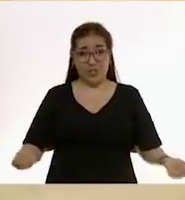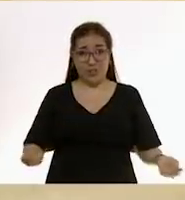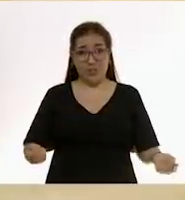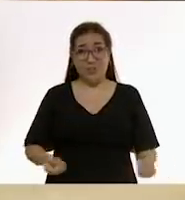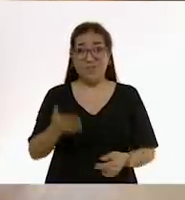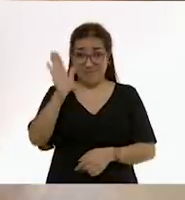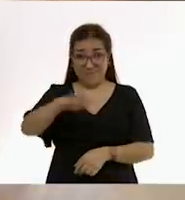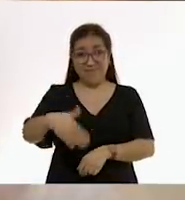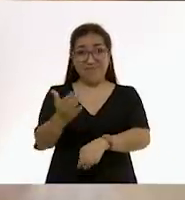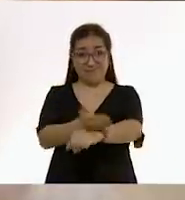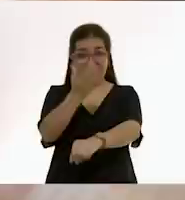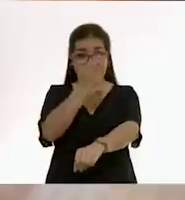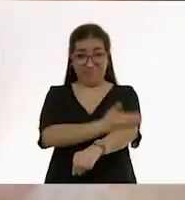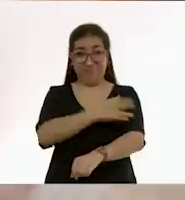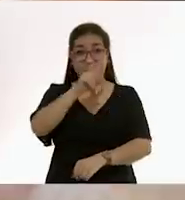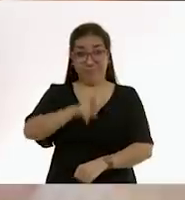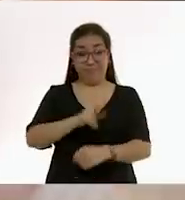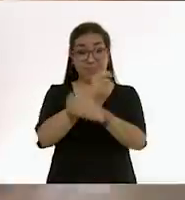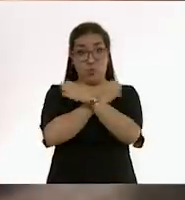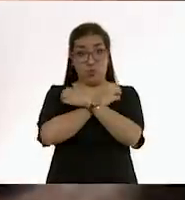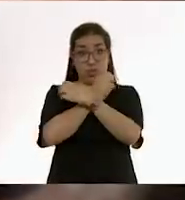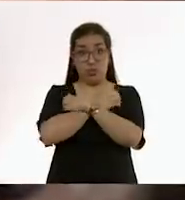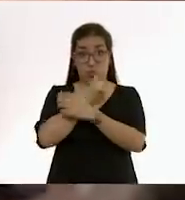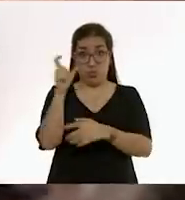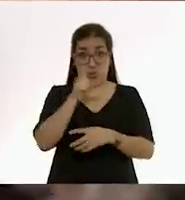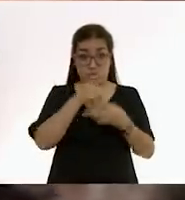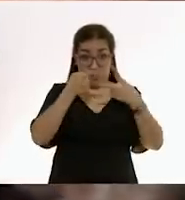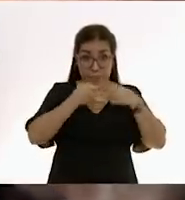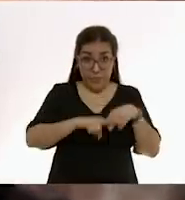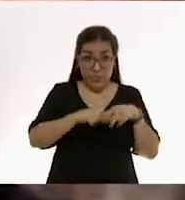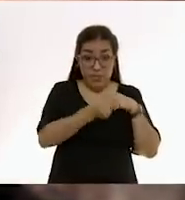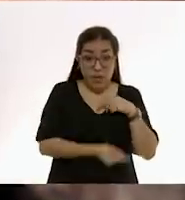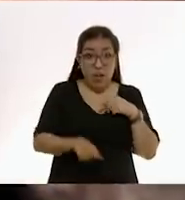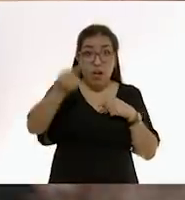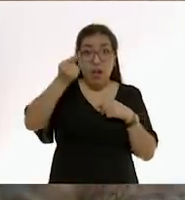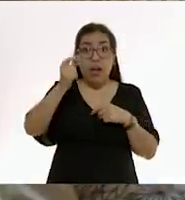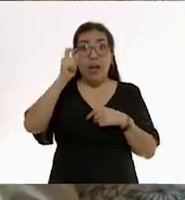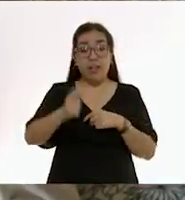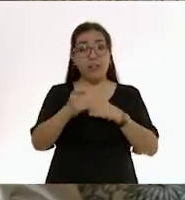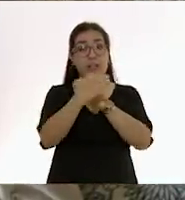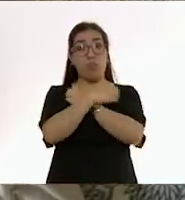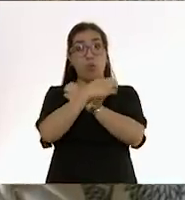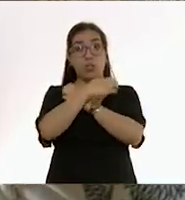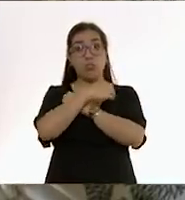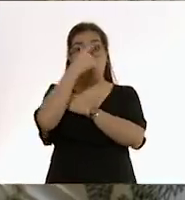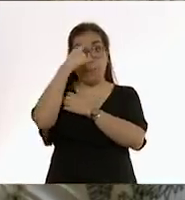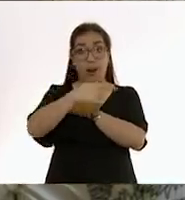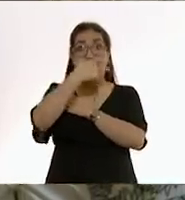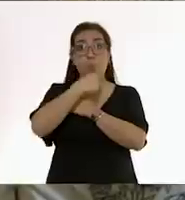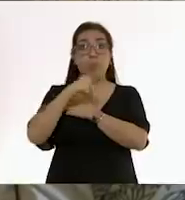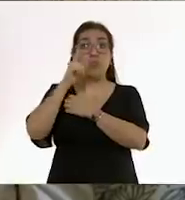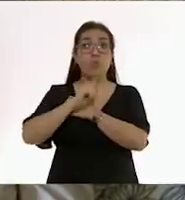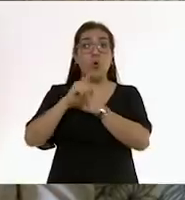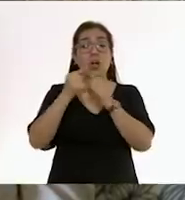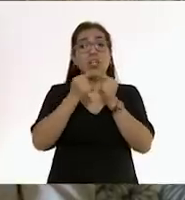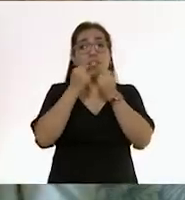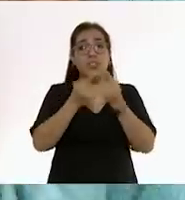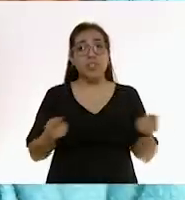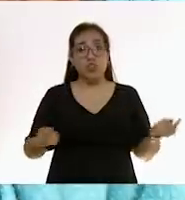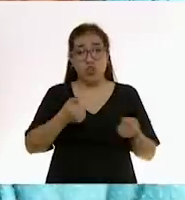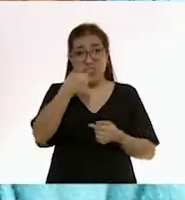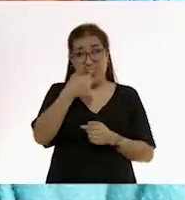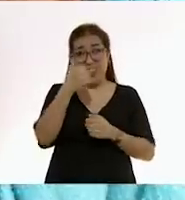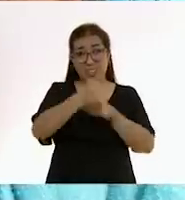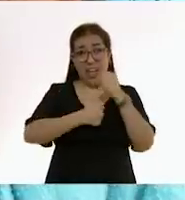Acompáñenme. La Educación Inicial es el servicio educativo que se brinda a las niñas y niños menores de 6 años de